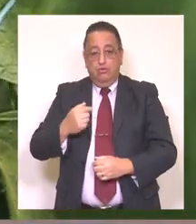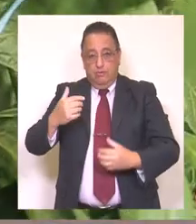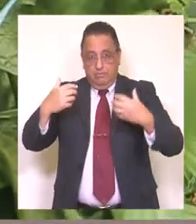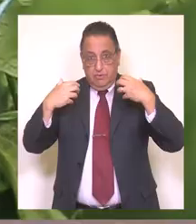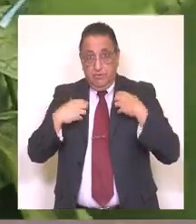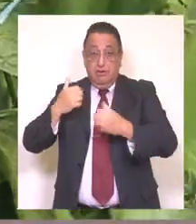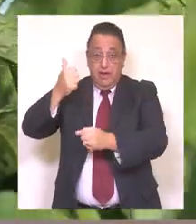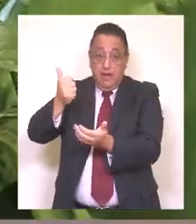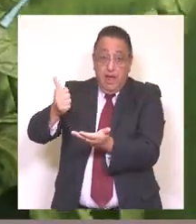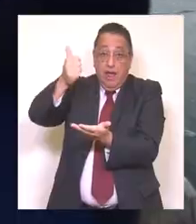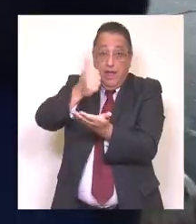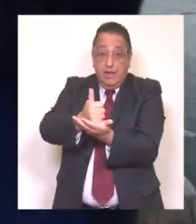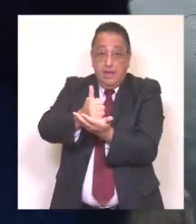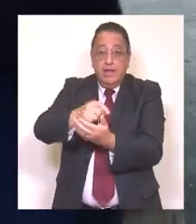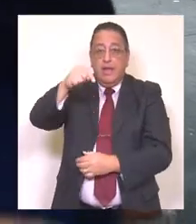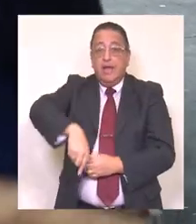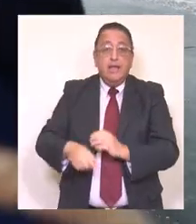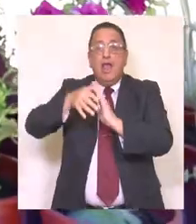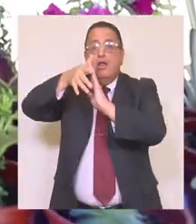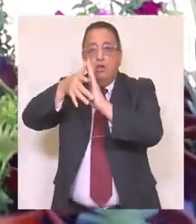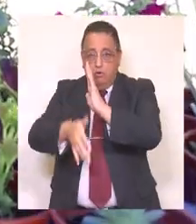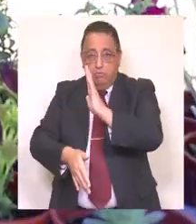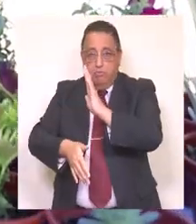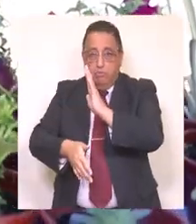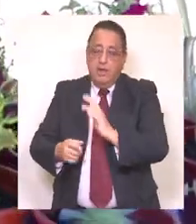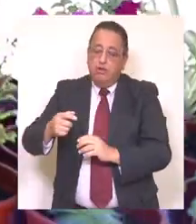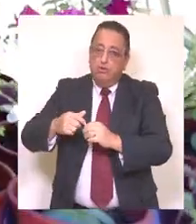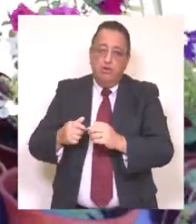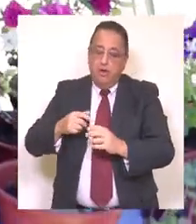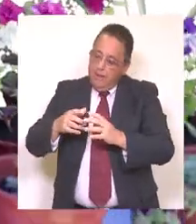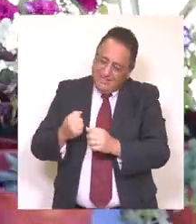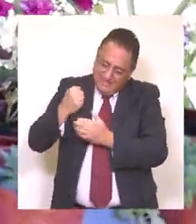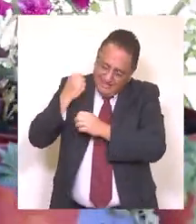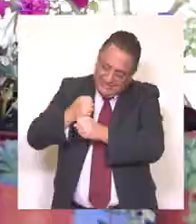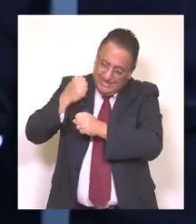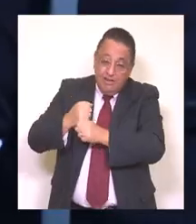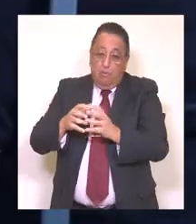administración como alcalde de esta comuna y que, por cierto, seguiremos trabajando para hacerla más grande.